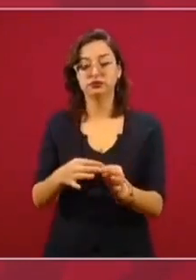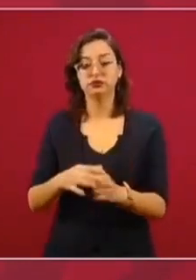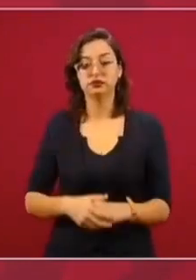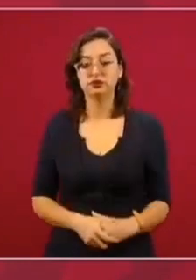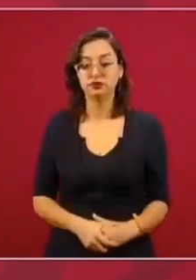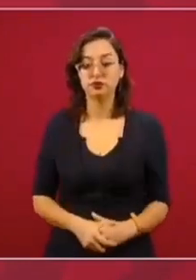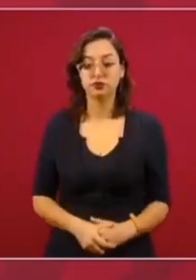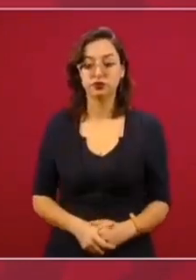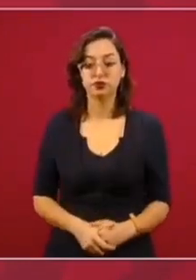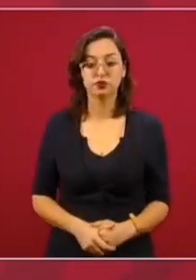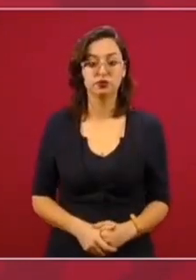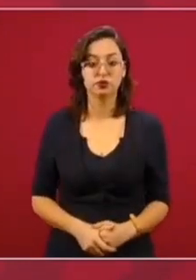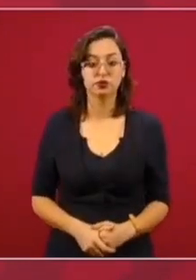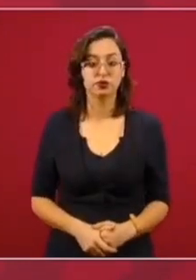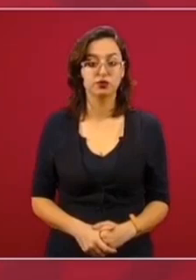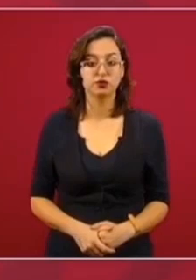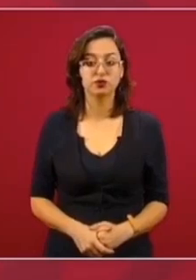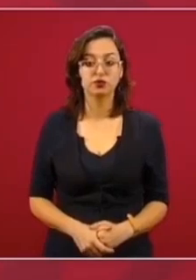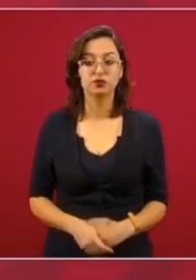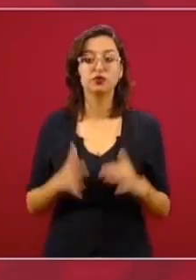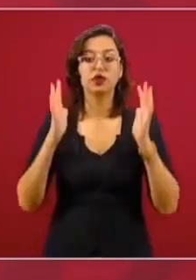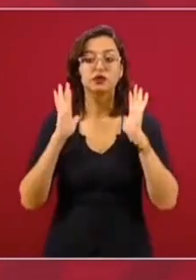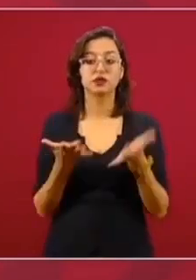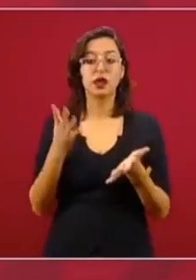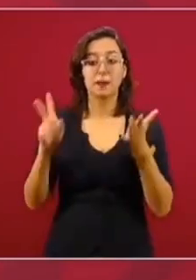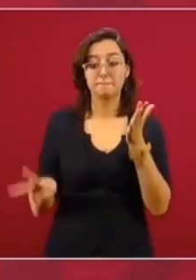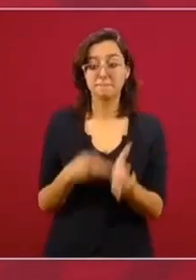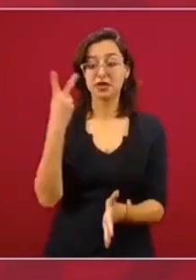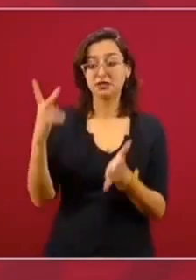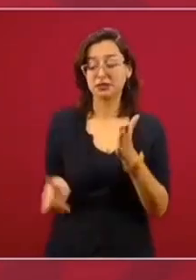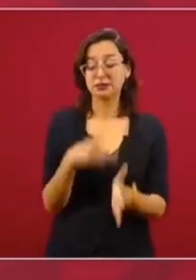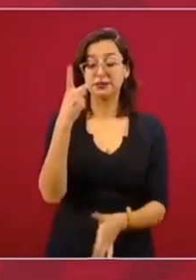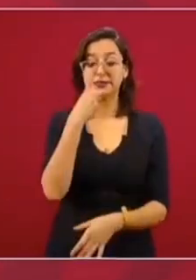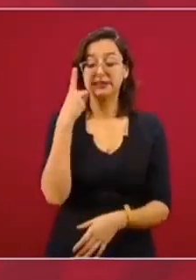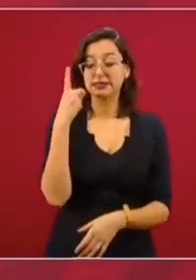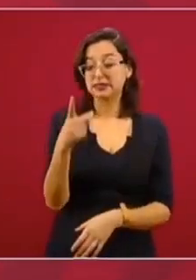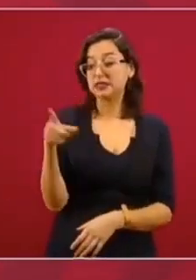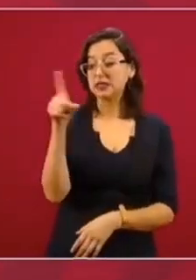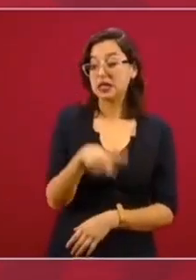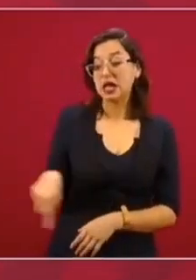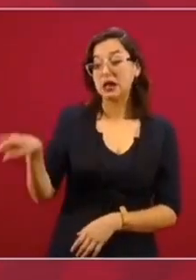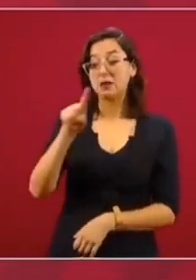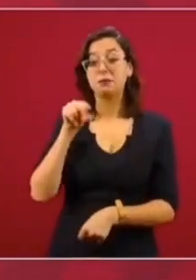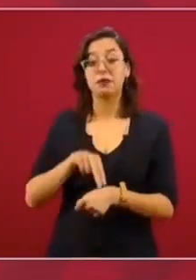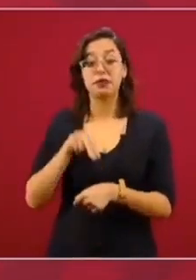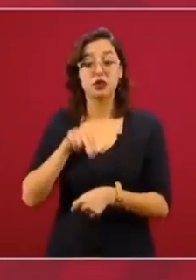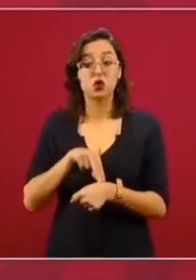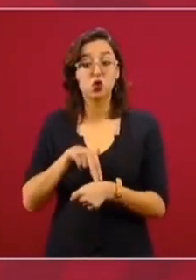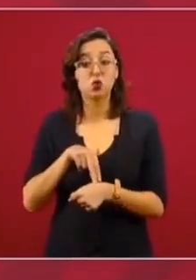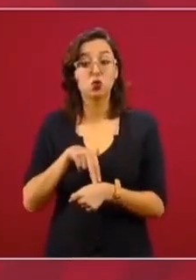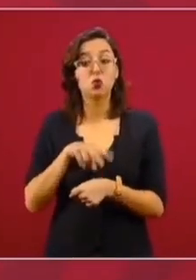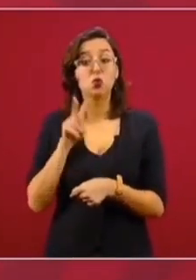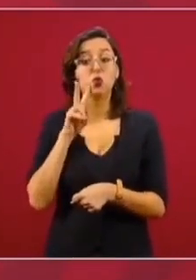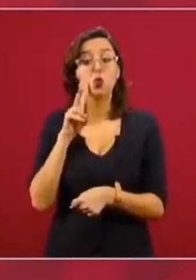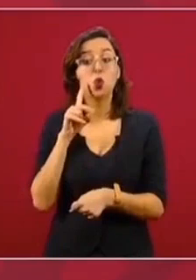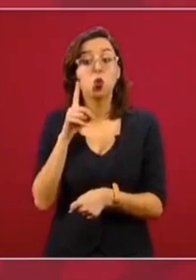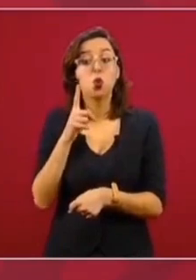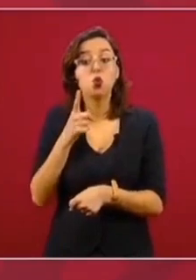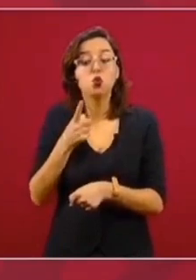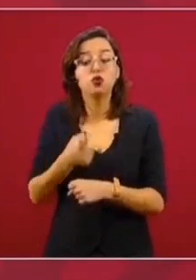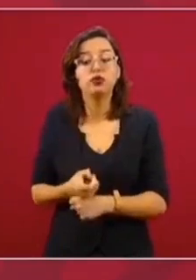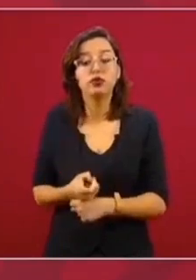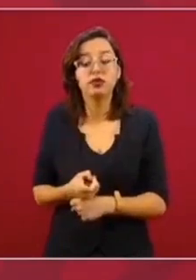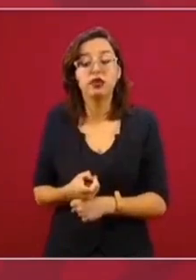ha dicho que los médicos que quieran voluntariamente ayudar